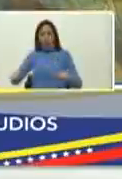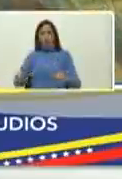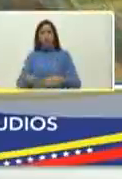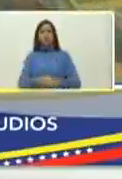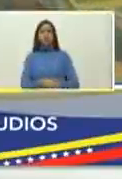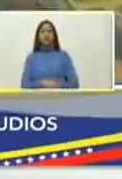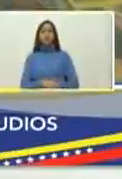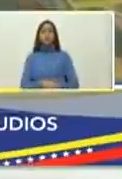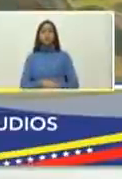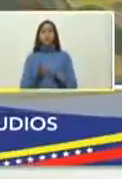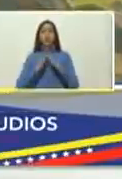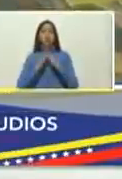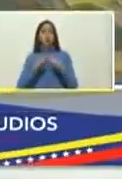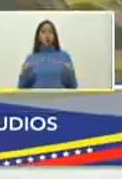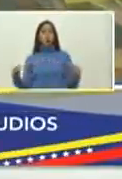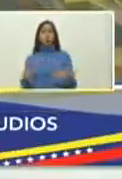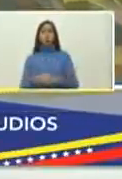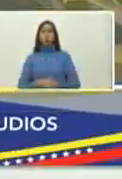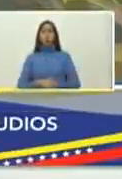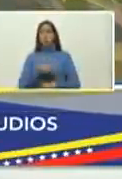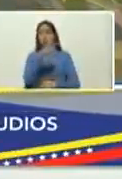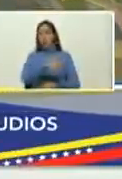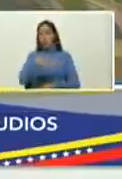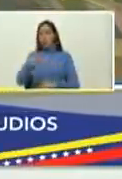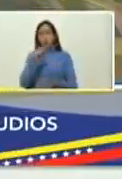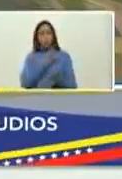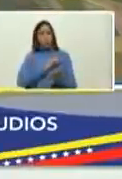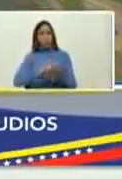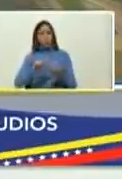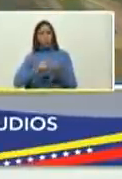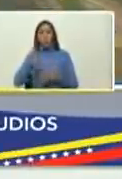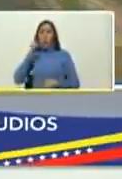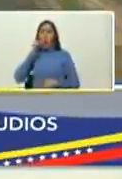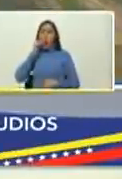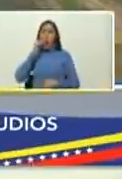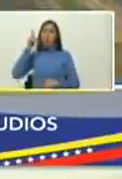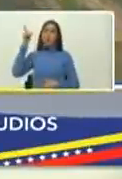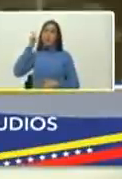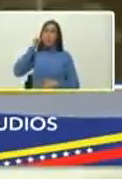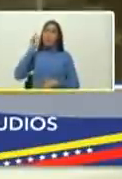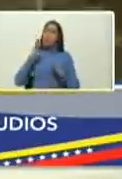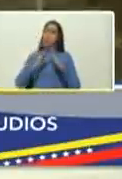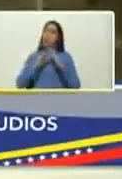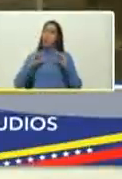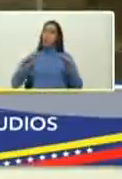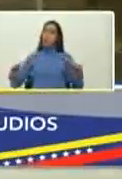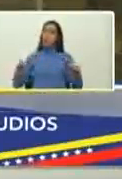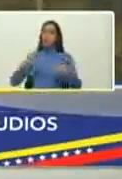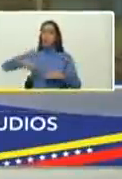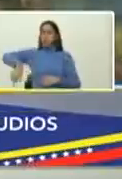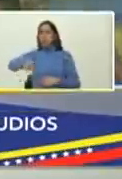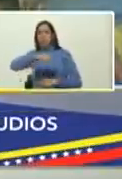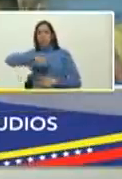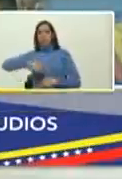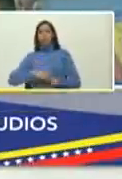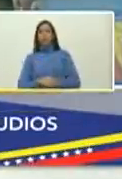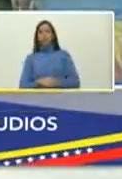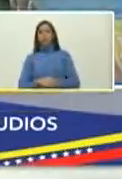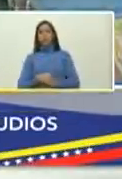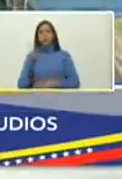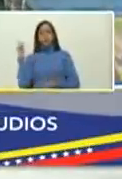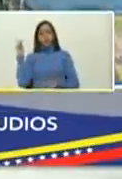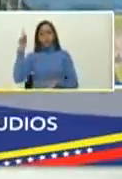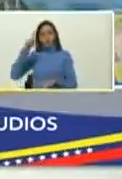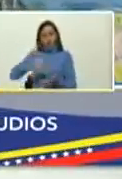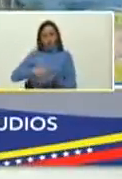a todos los escritores, escritoras, a todos y todas que han estado